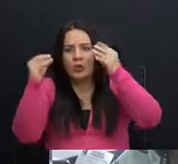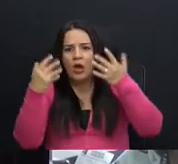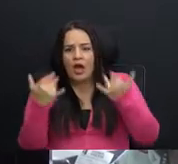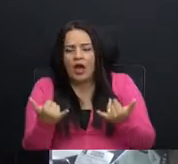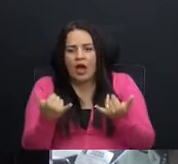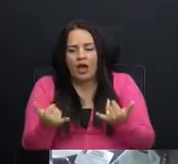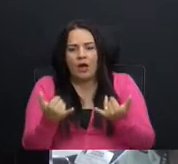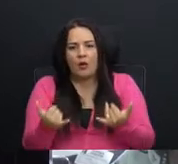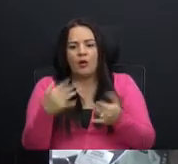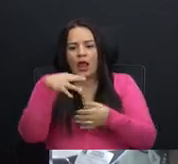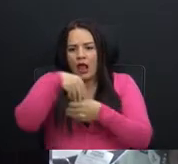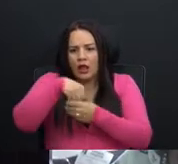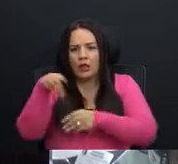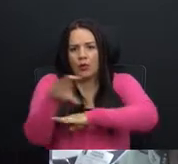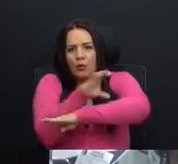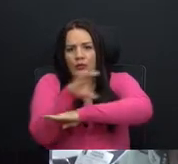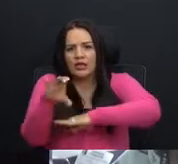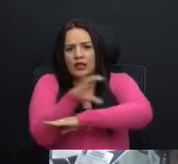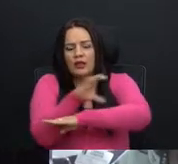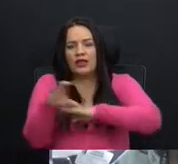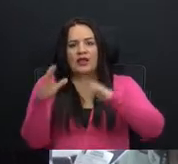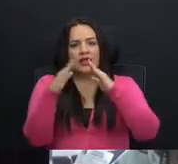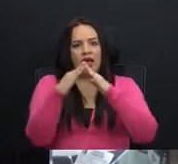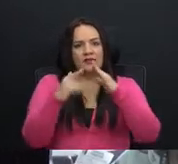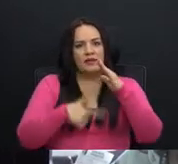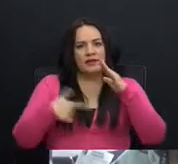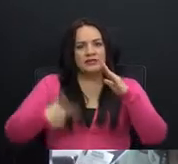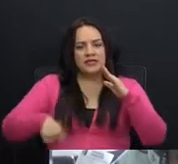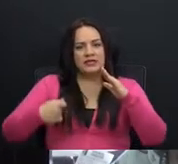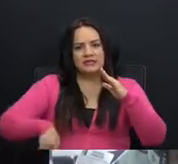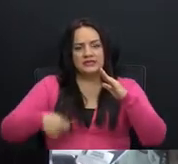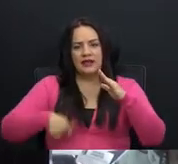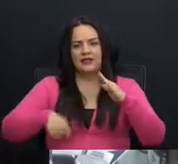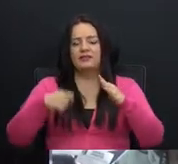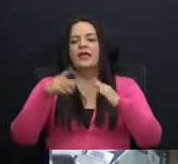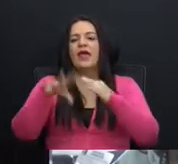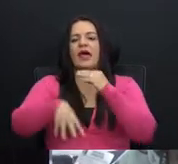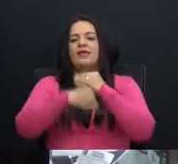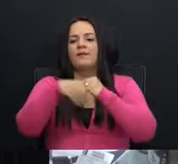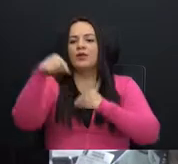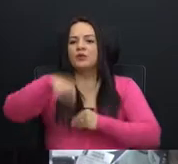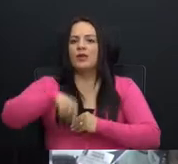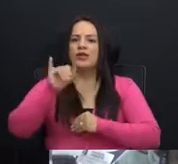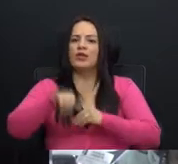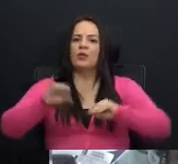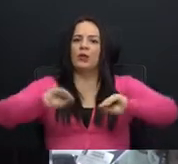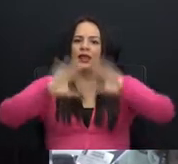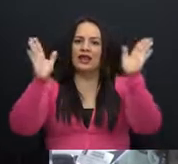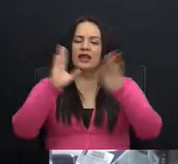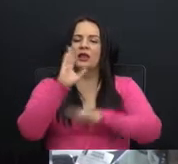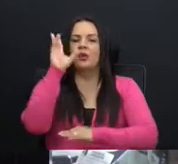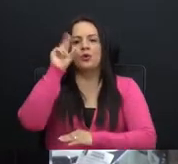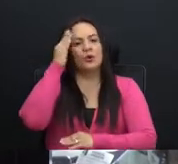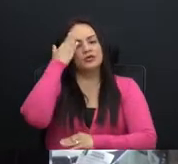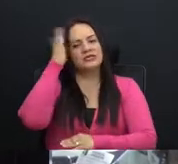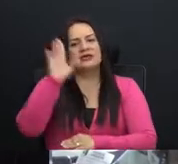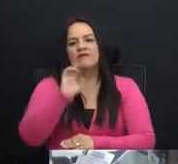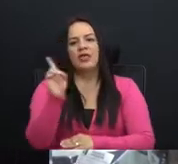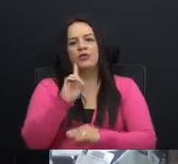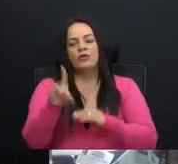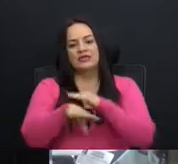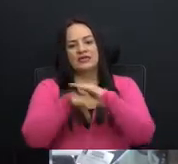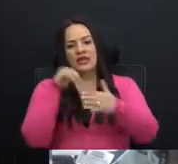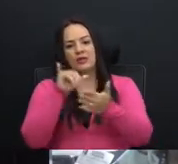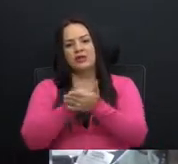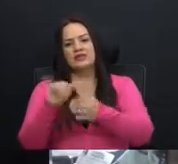en computadoras, en casa presidencial? Donde además hoy nos quedó claro que ni siquiera se sabía de dónde habían salido esas